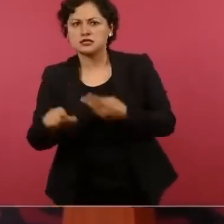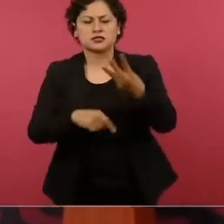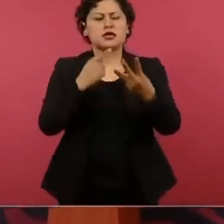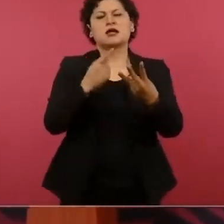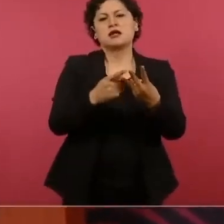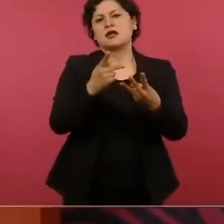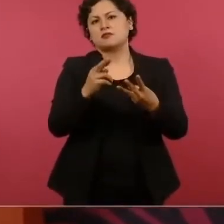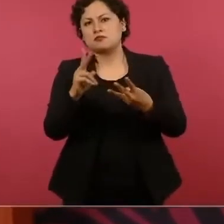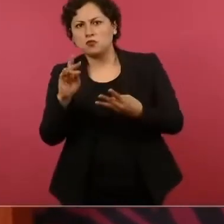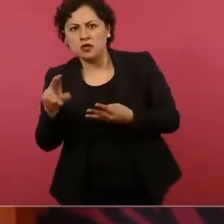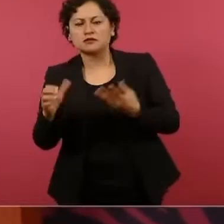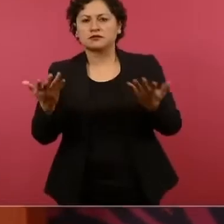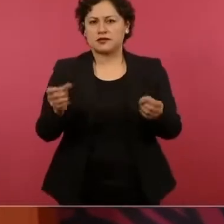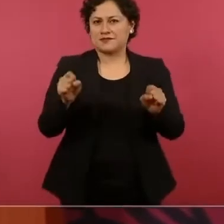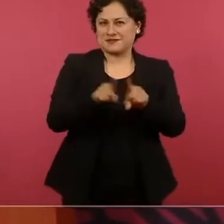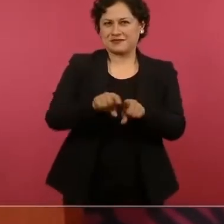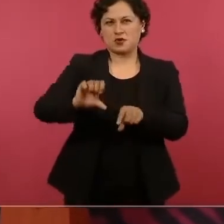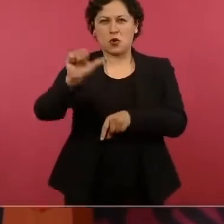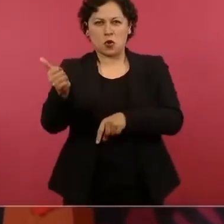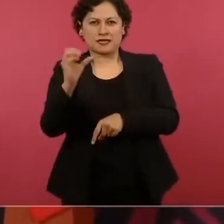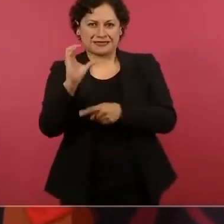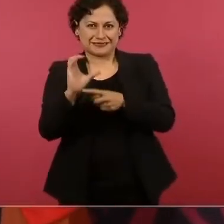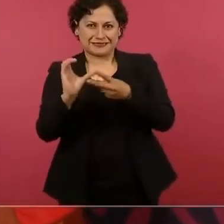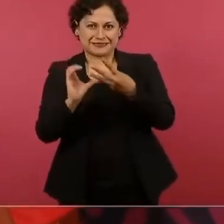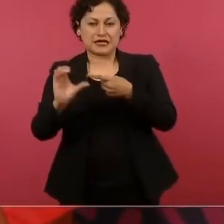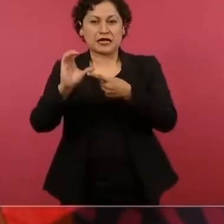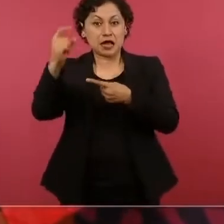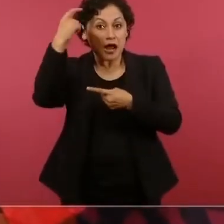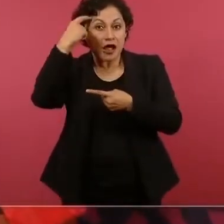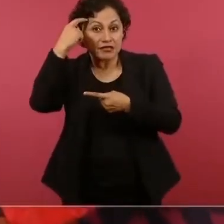cabeza, corazón y carácter.